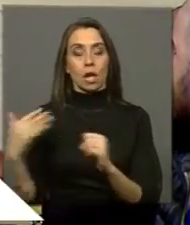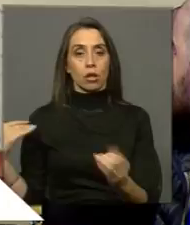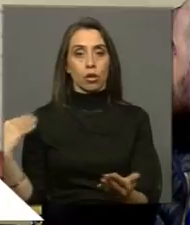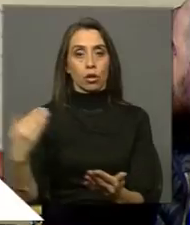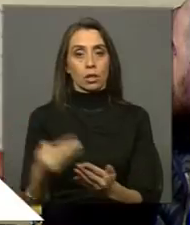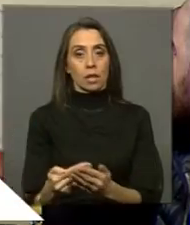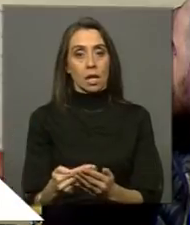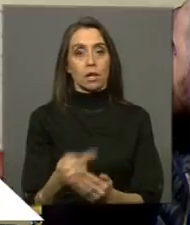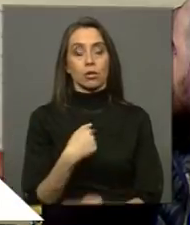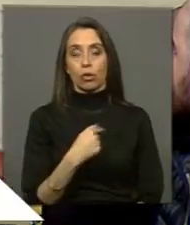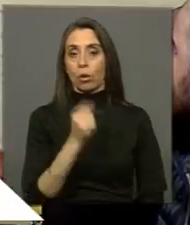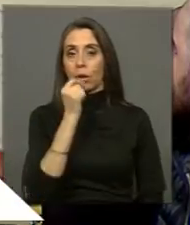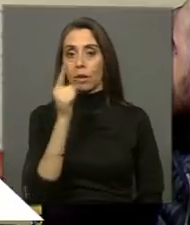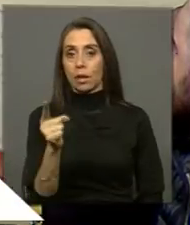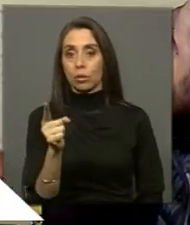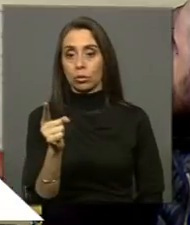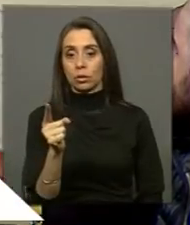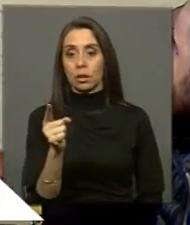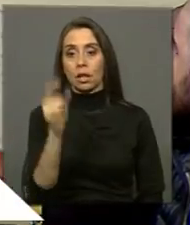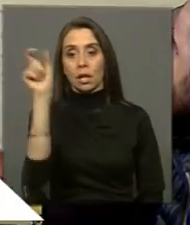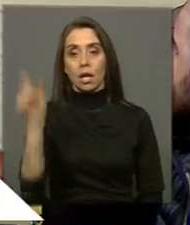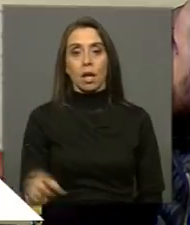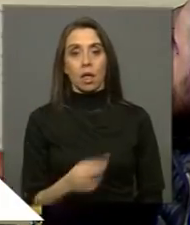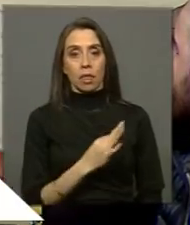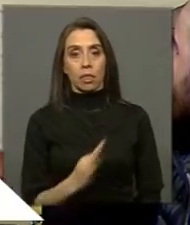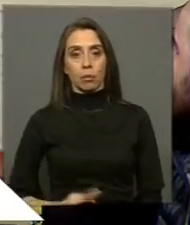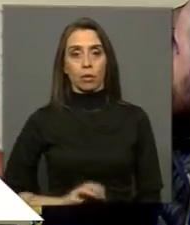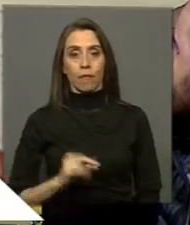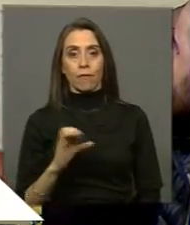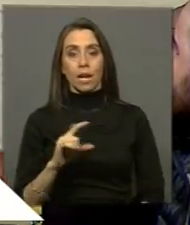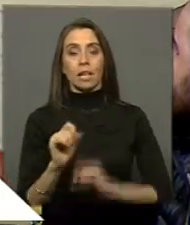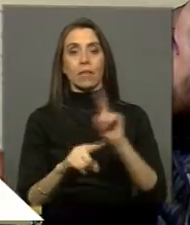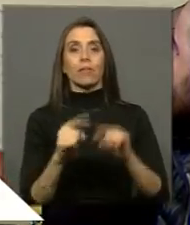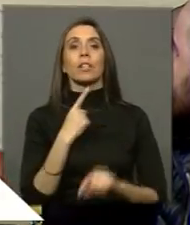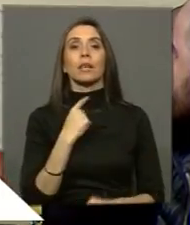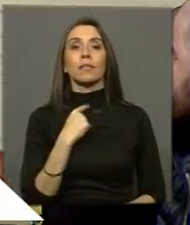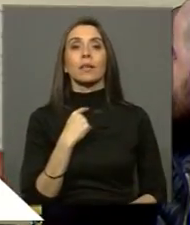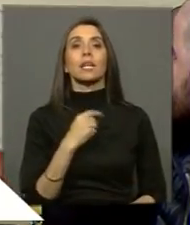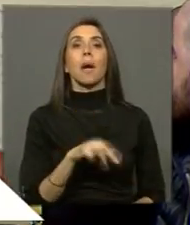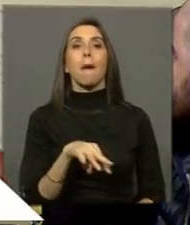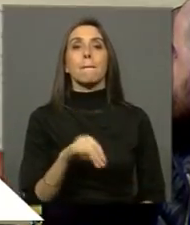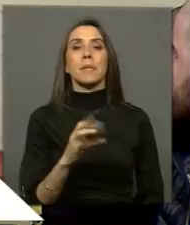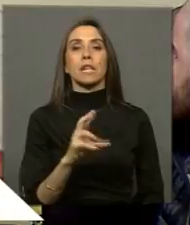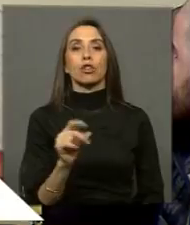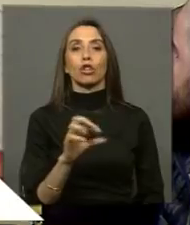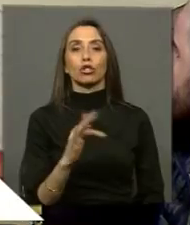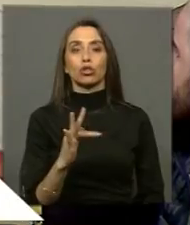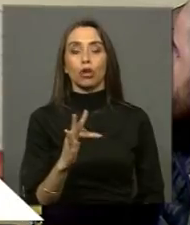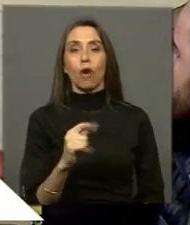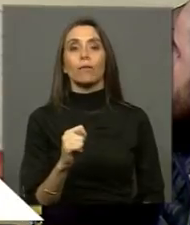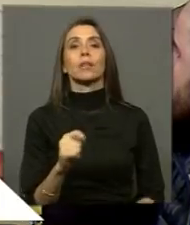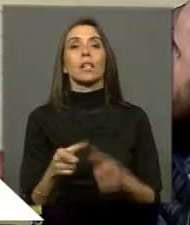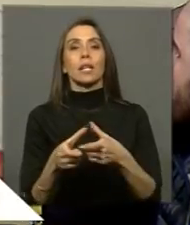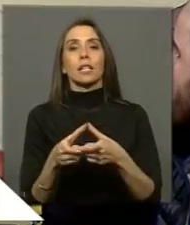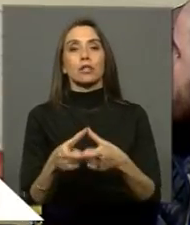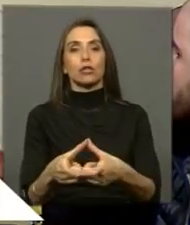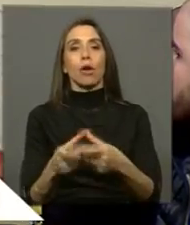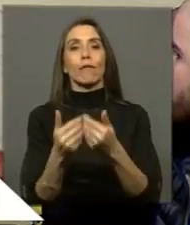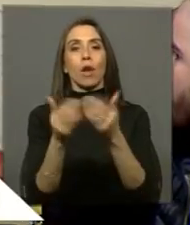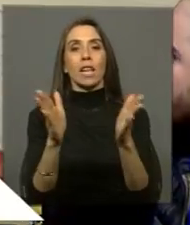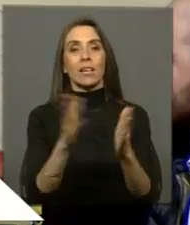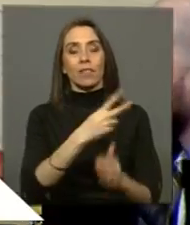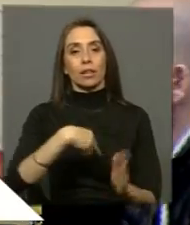Cuando denuncié la defensa que hizo el diputado Farkas a los intereses de Microsoft frente al proyecto Software Libre que habíamos presentado.